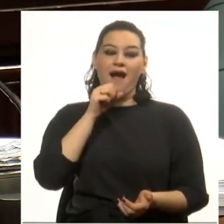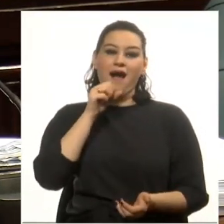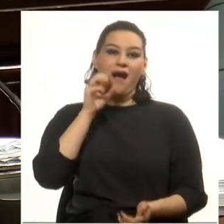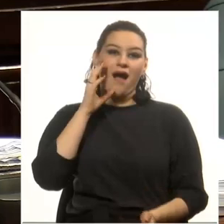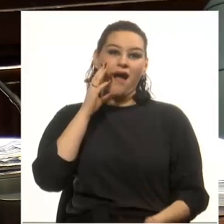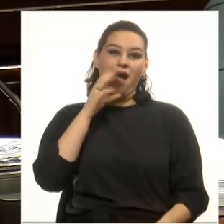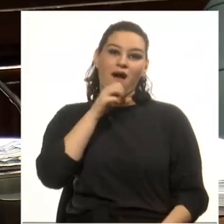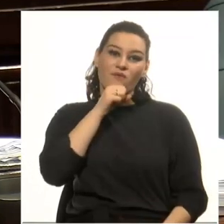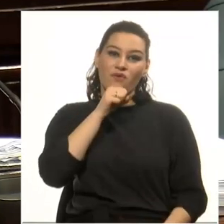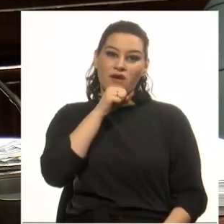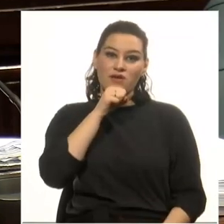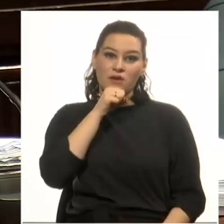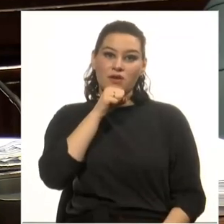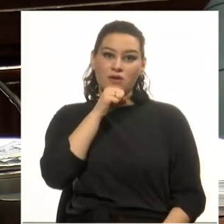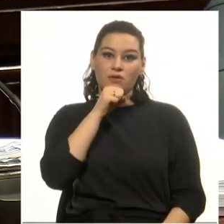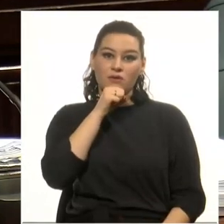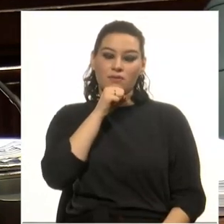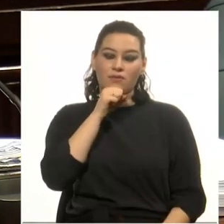advierzo,